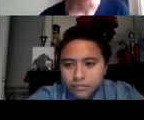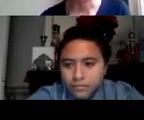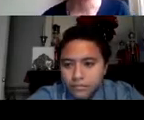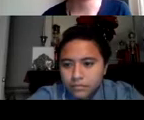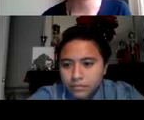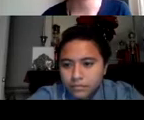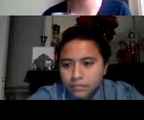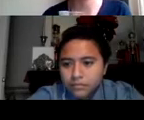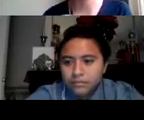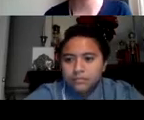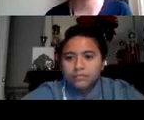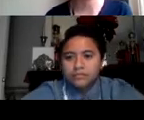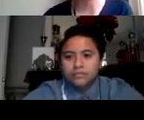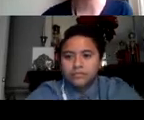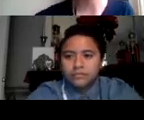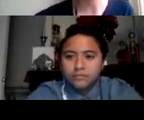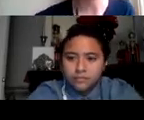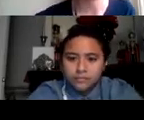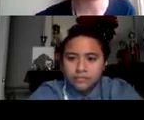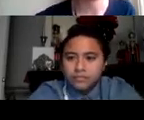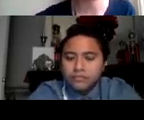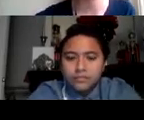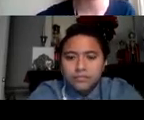Maritza desde Quito, bienvenida Maritza.